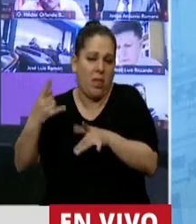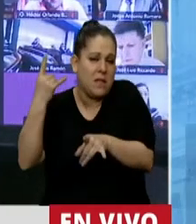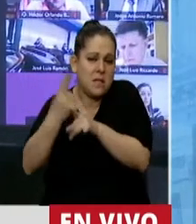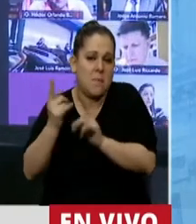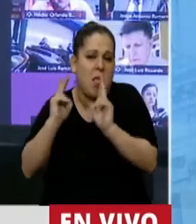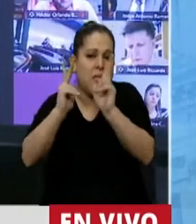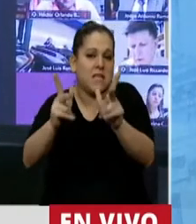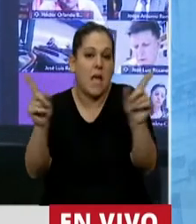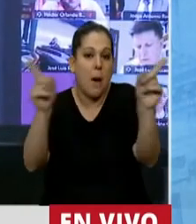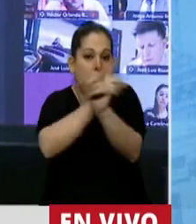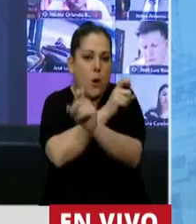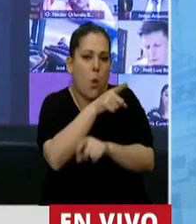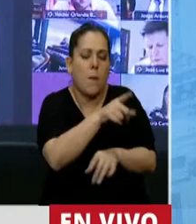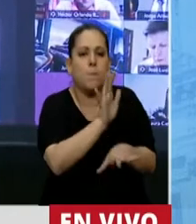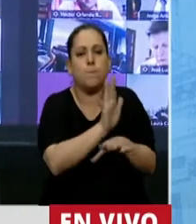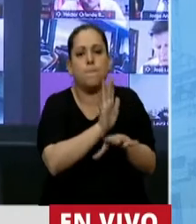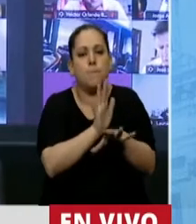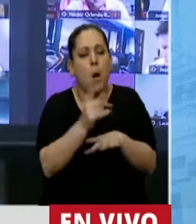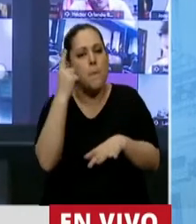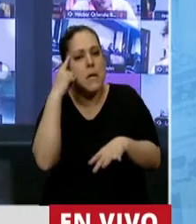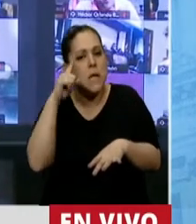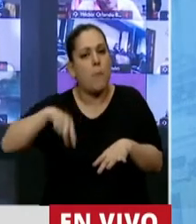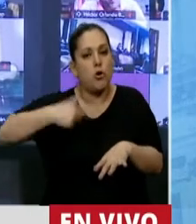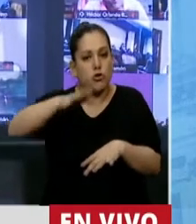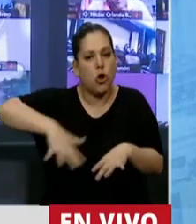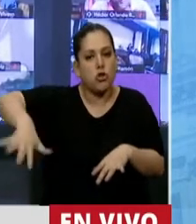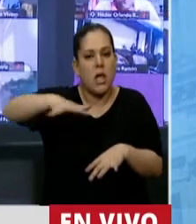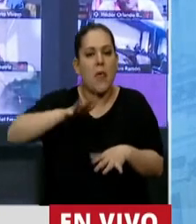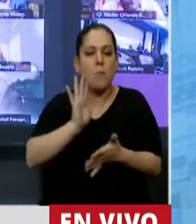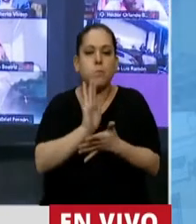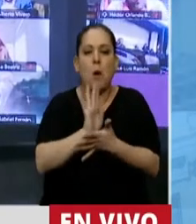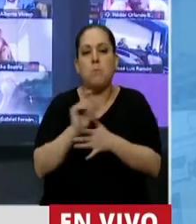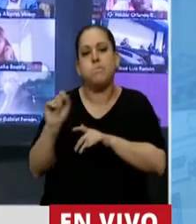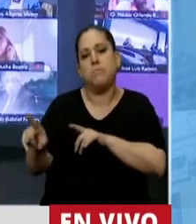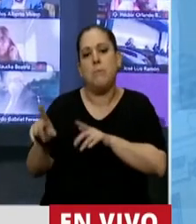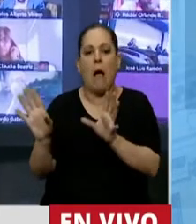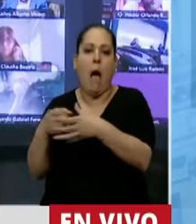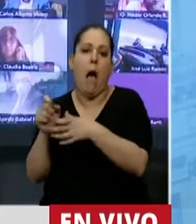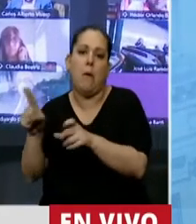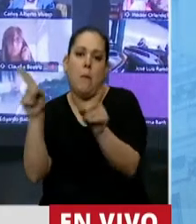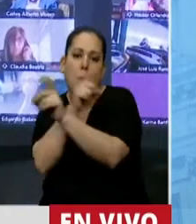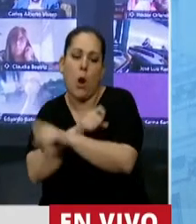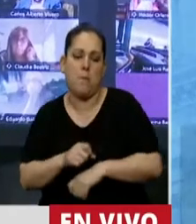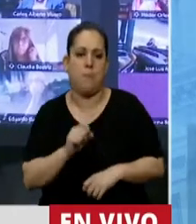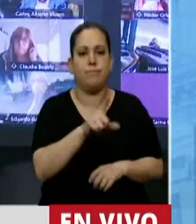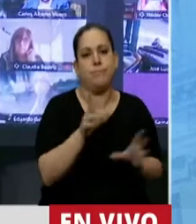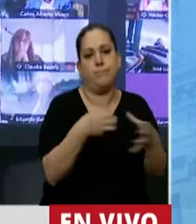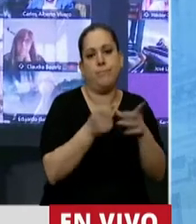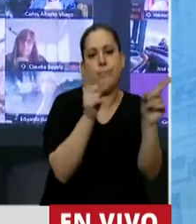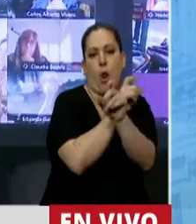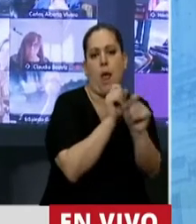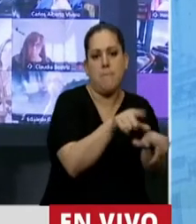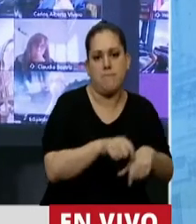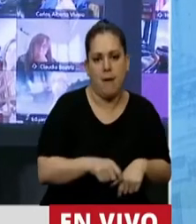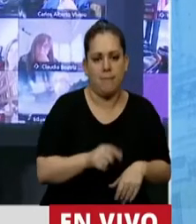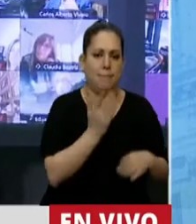se toman los problemas como si la sociedad se pudiera, los problemas se pudieran dividir en rebanadas, y pudiéramos tratar una rebanada, otra y otra, y esto